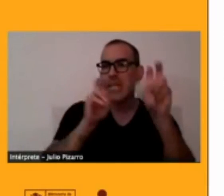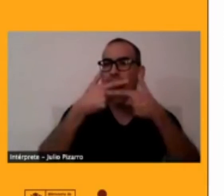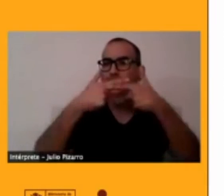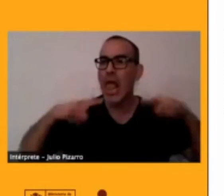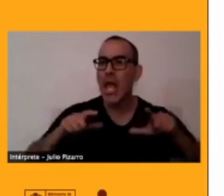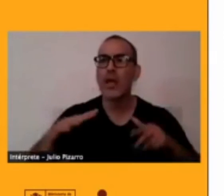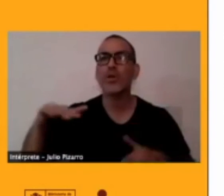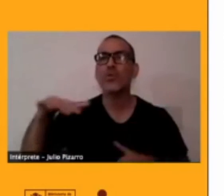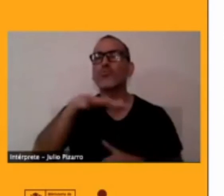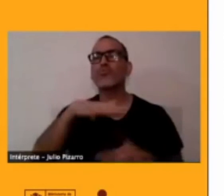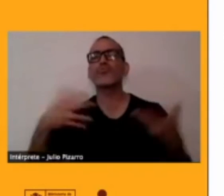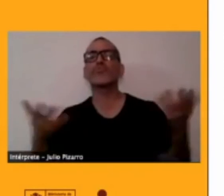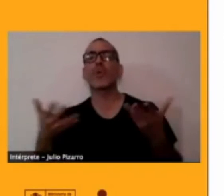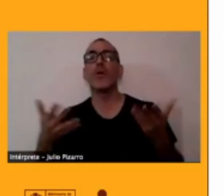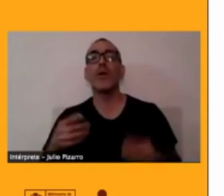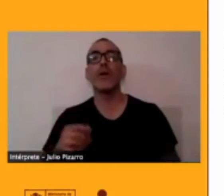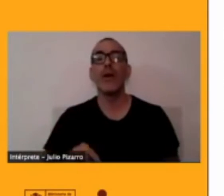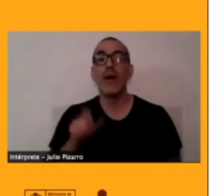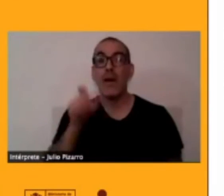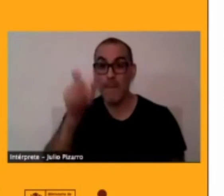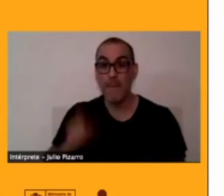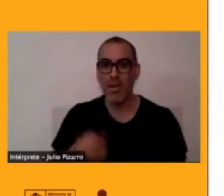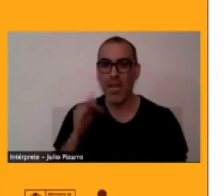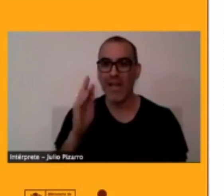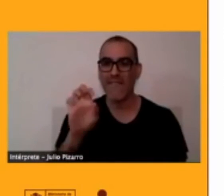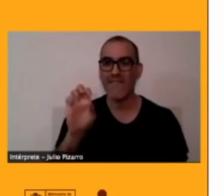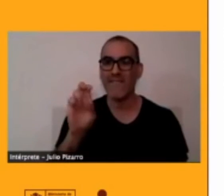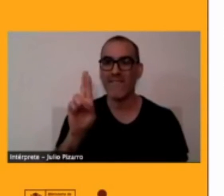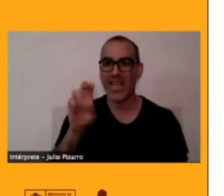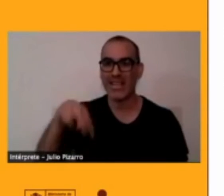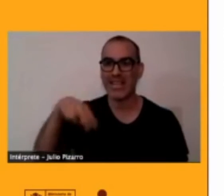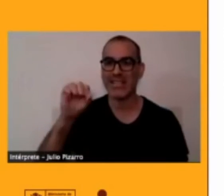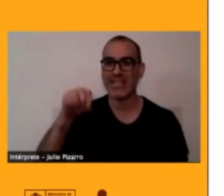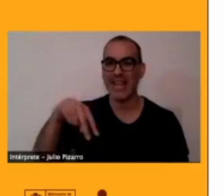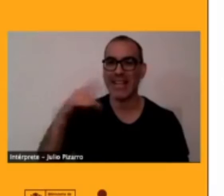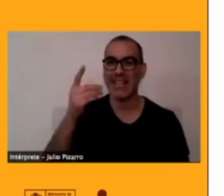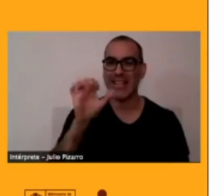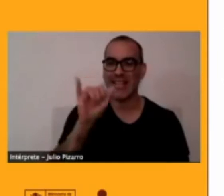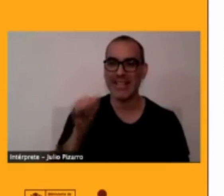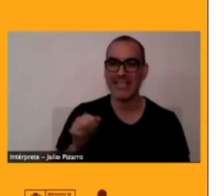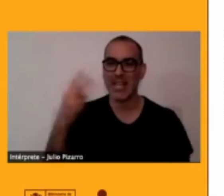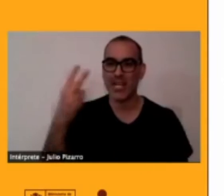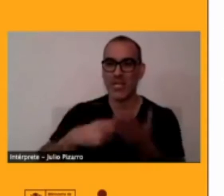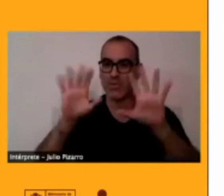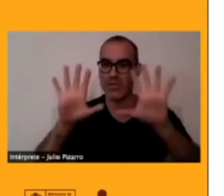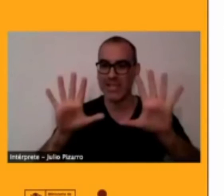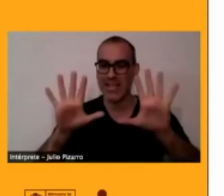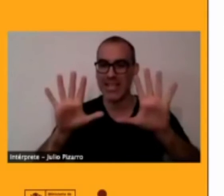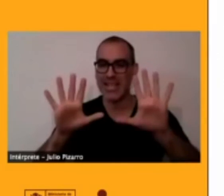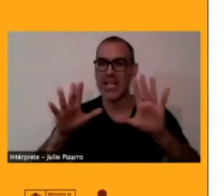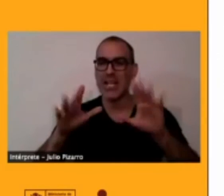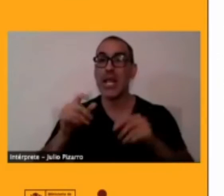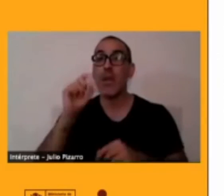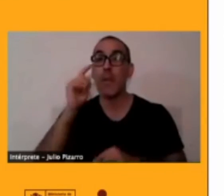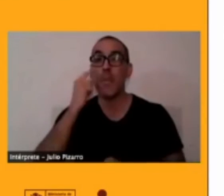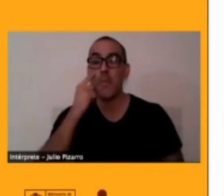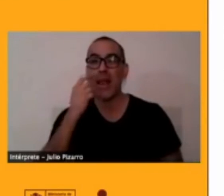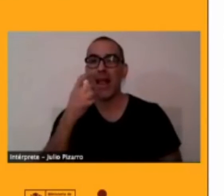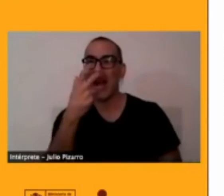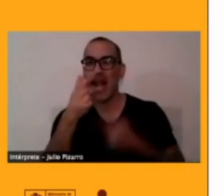2010, el paisaje lingüístico del norte de Chile se divide en cinco